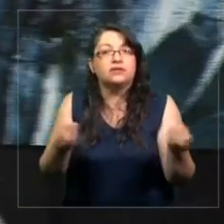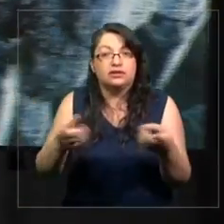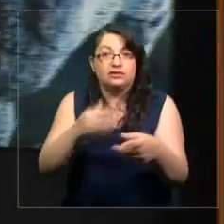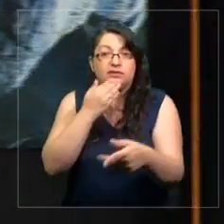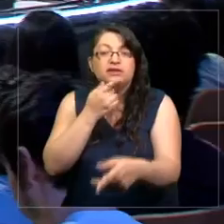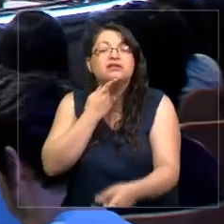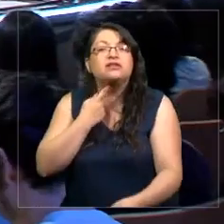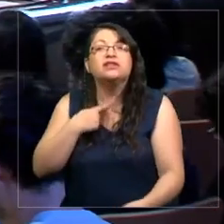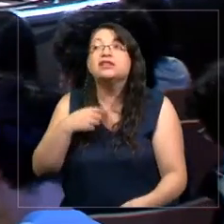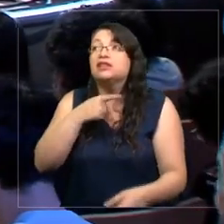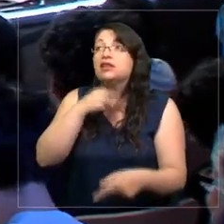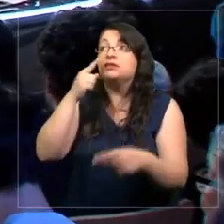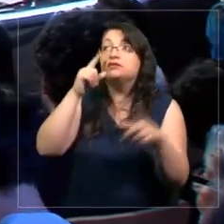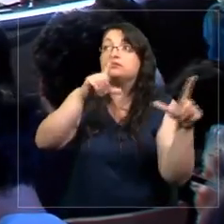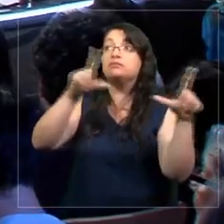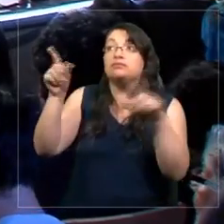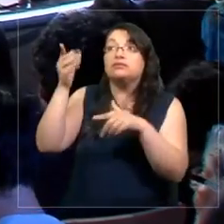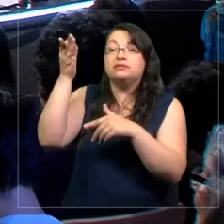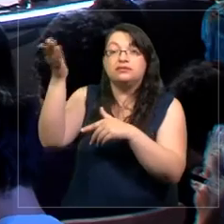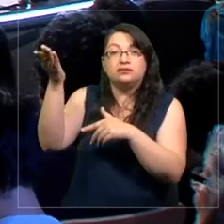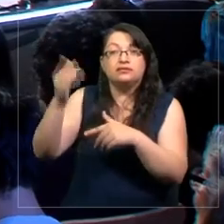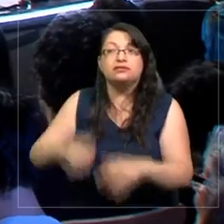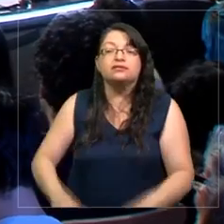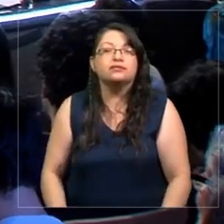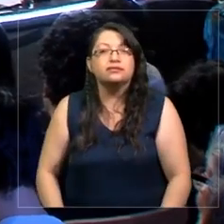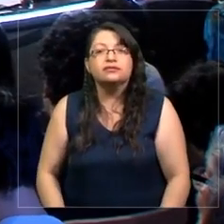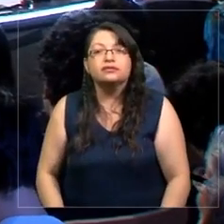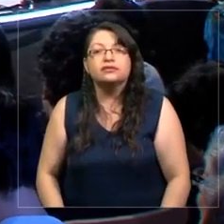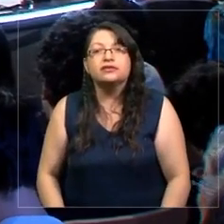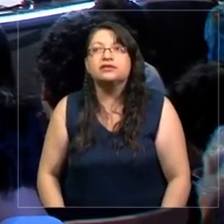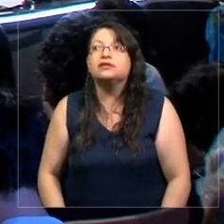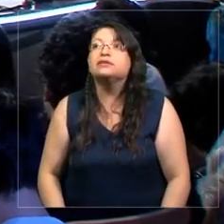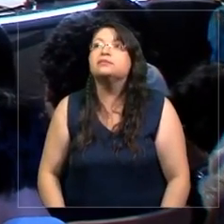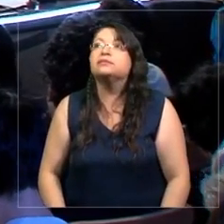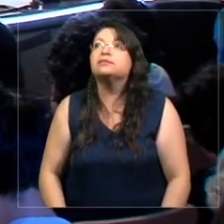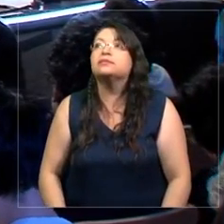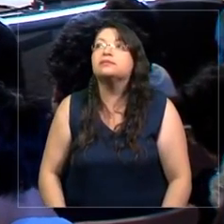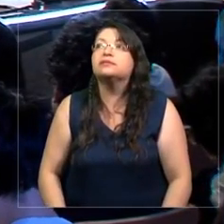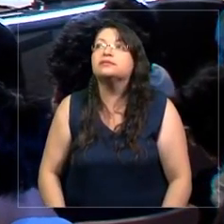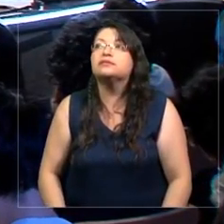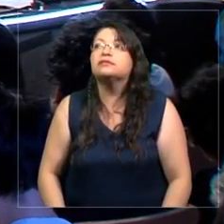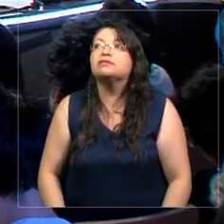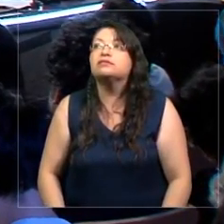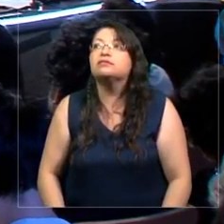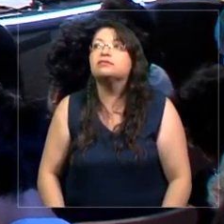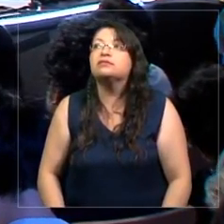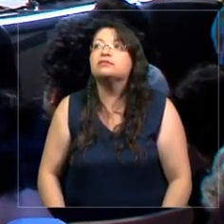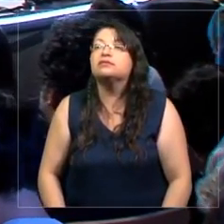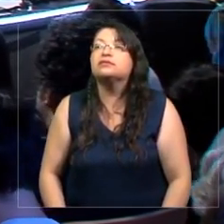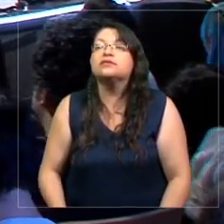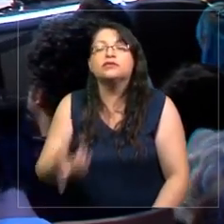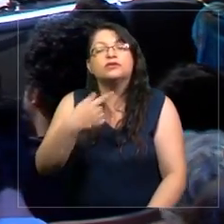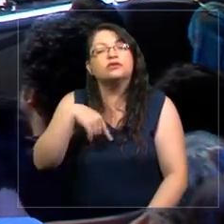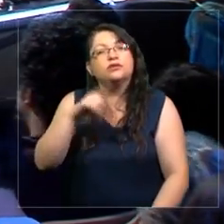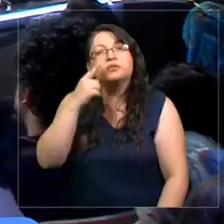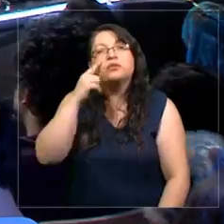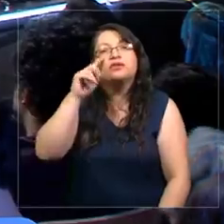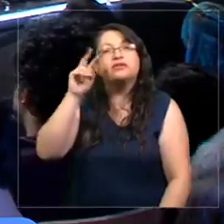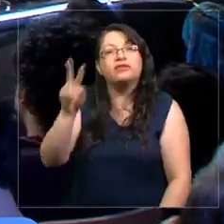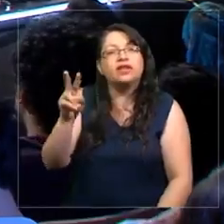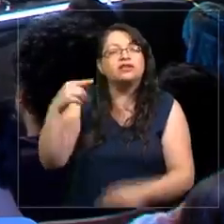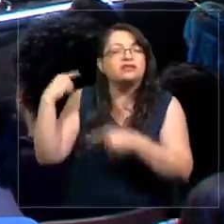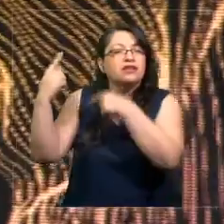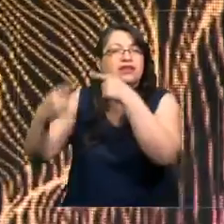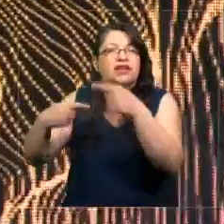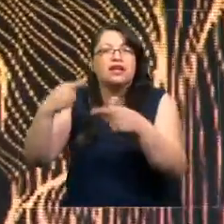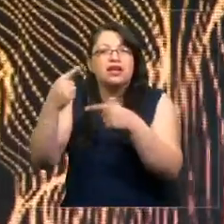y me quiero detener en esta imagen, es que la imposibilidad que nos vamos dando cuenta, que es evidente, que la historia